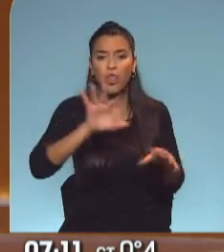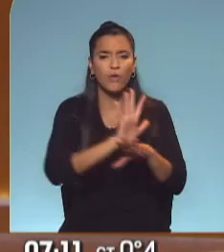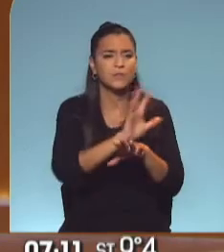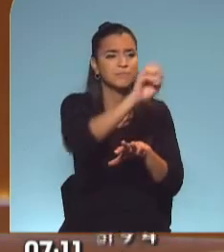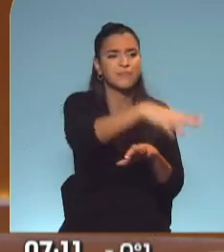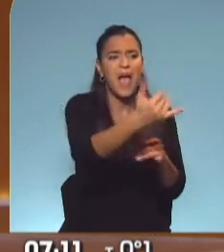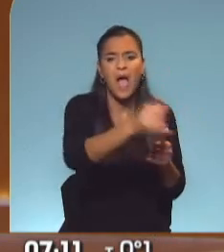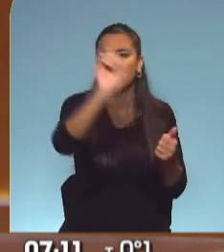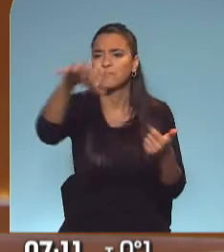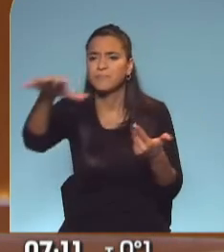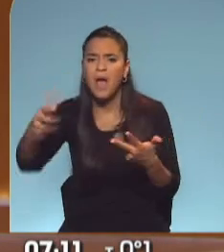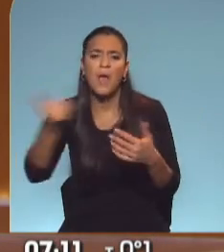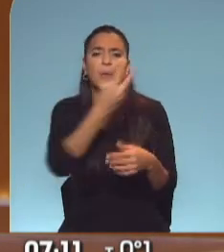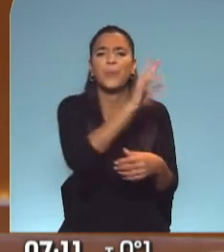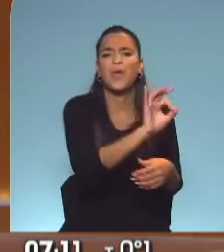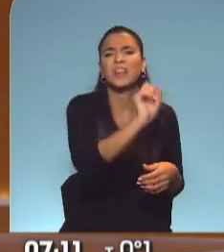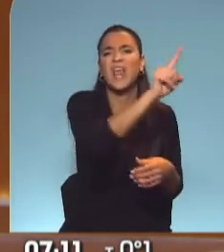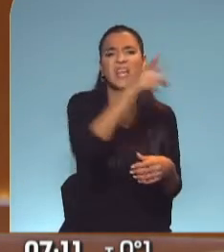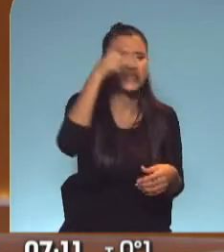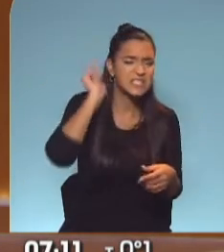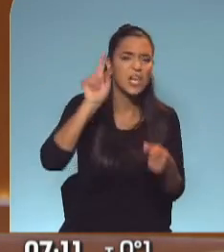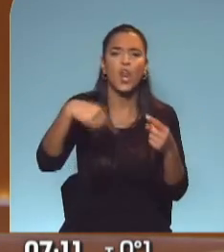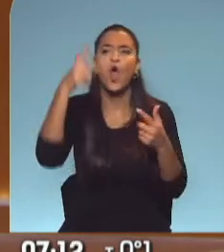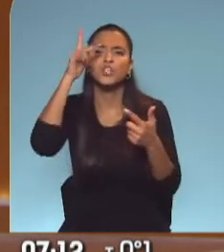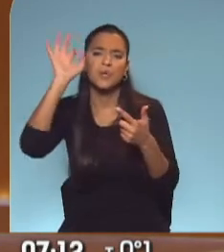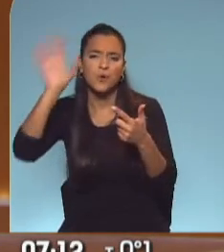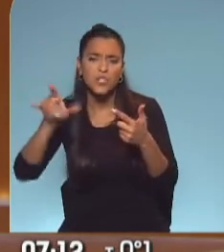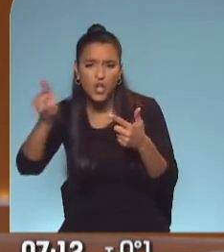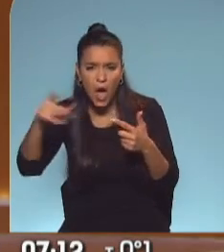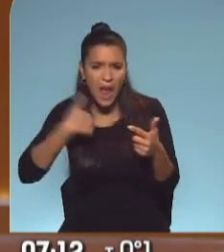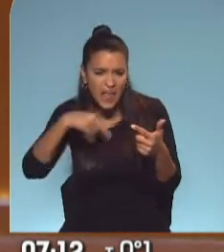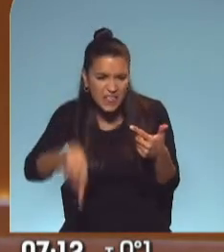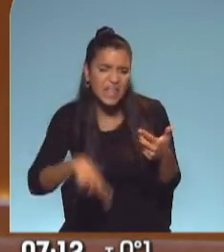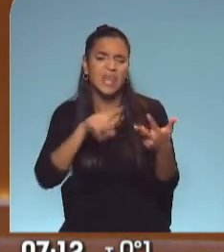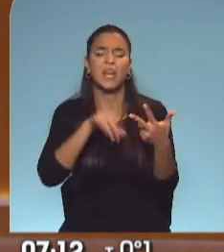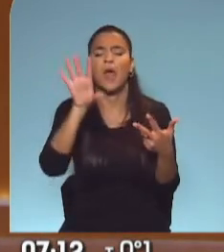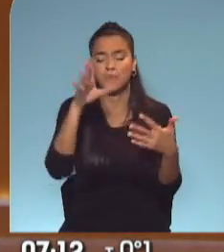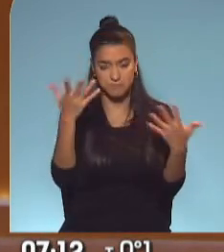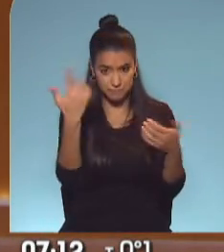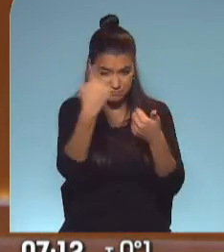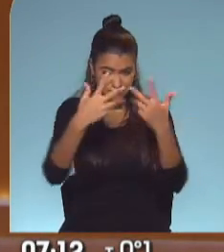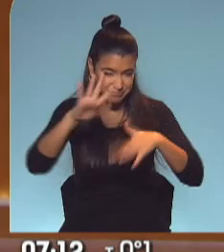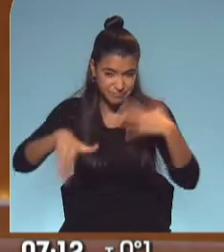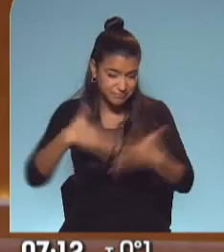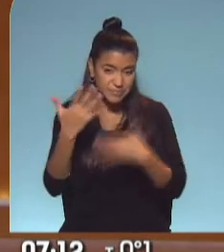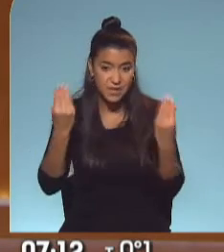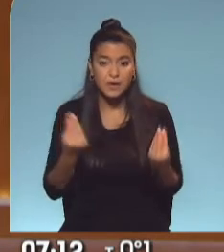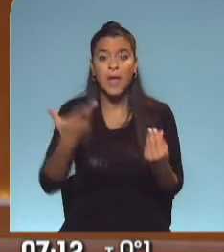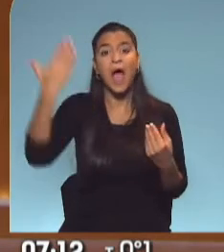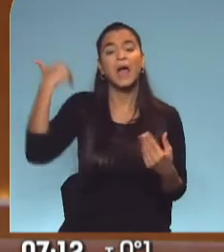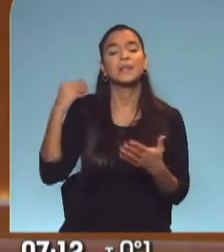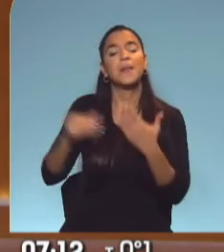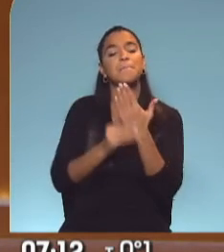en cualquier parte, que había un 20% en Chile y otro 80% en la Argentina. Cuando pasaba todo eso, la entonces